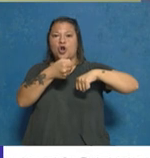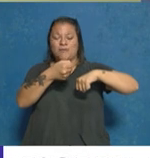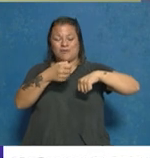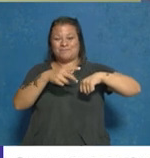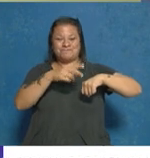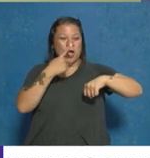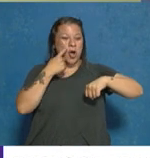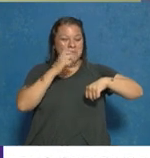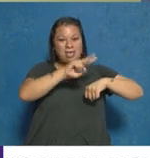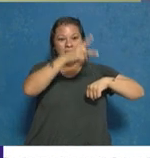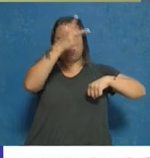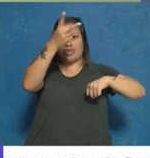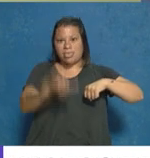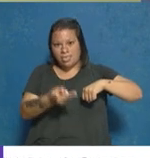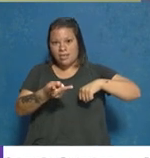el piso,